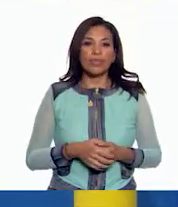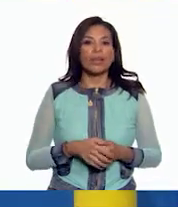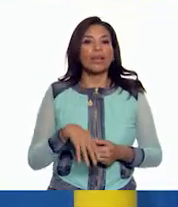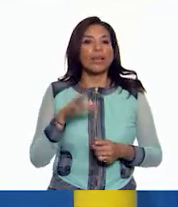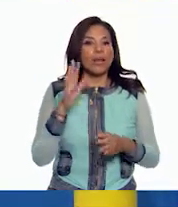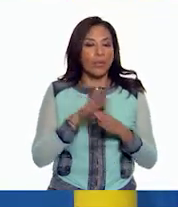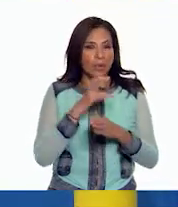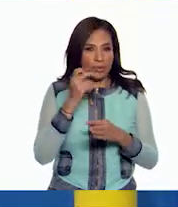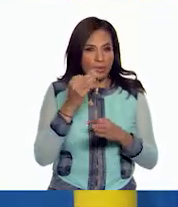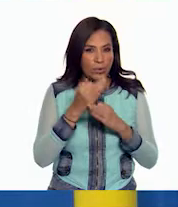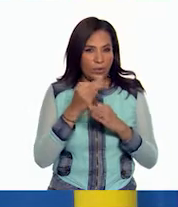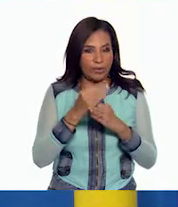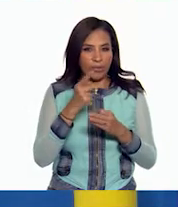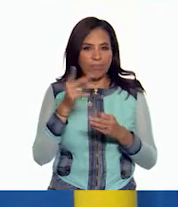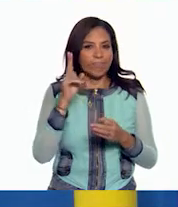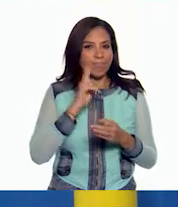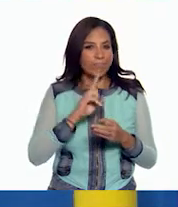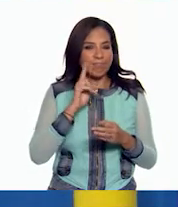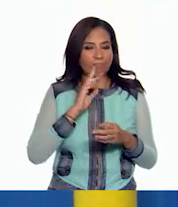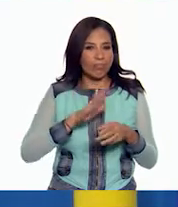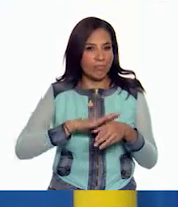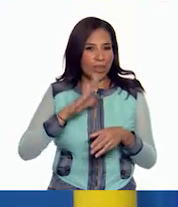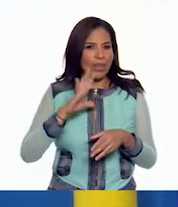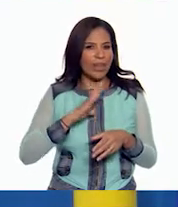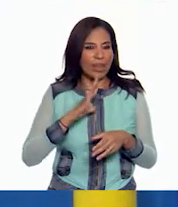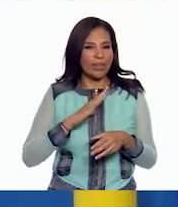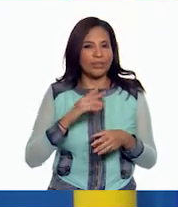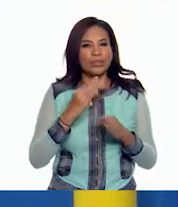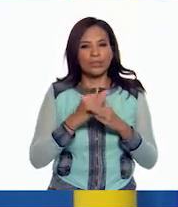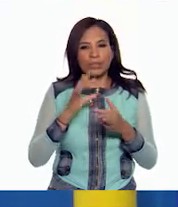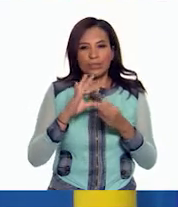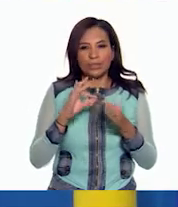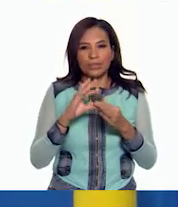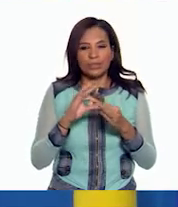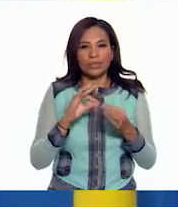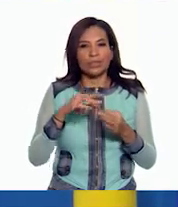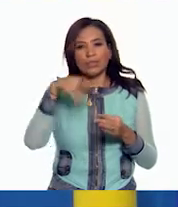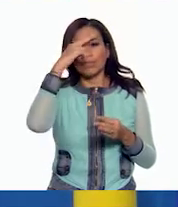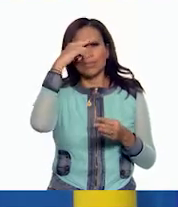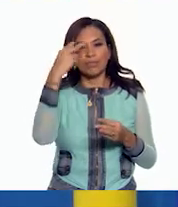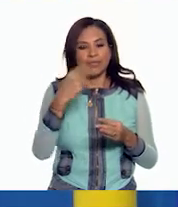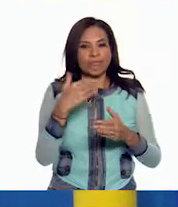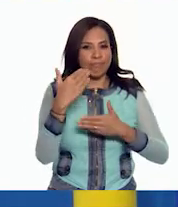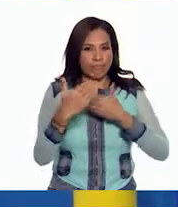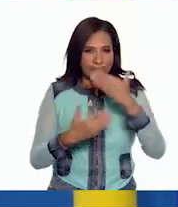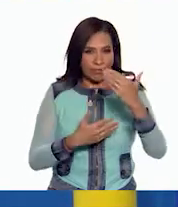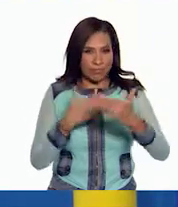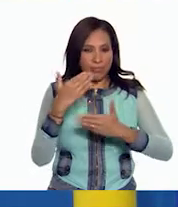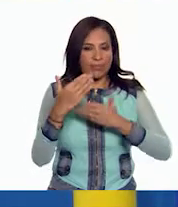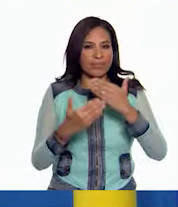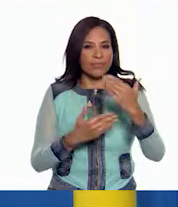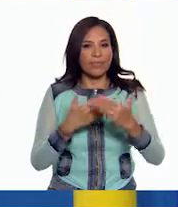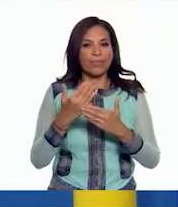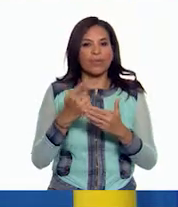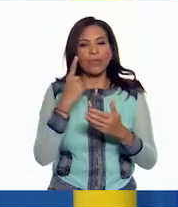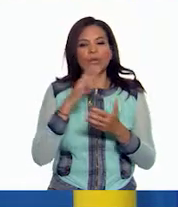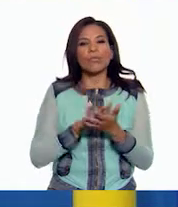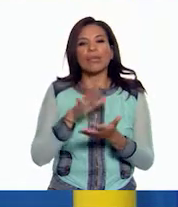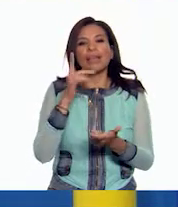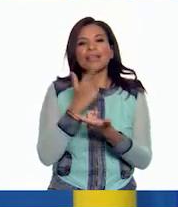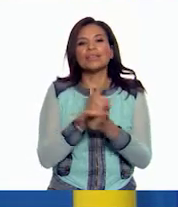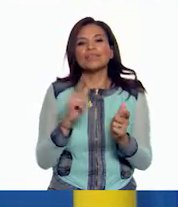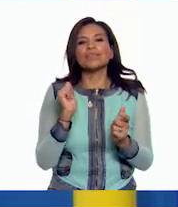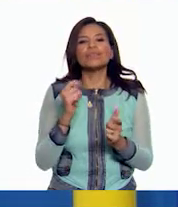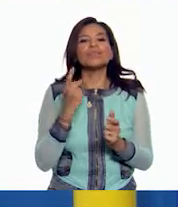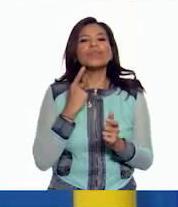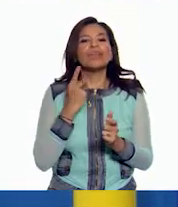al menos esto era una prueba más de que, como habíamos dicho antes, México avanzaba hacia una mayor libertad